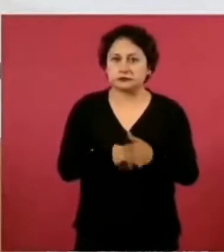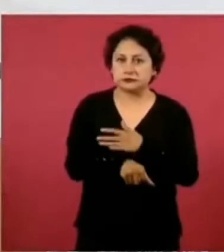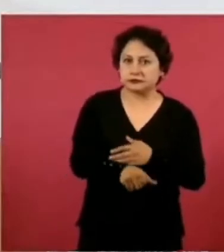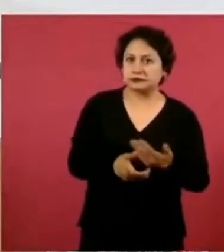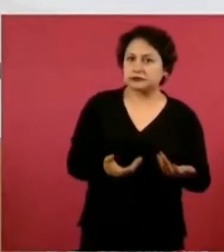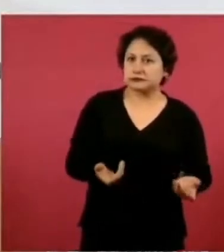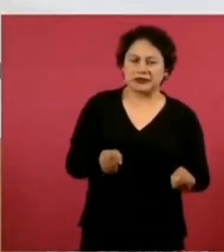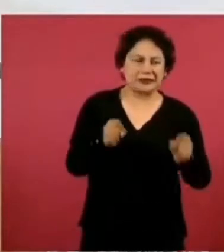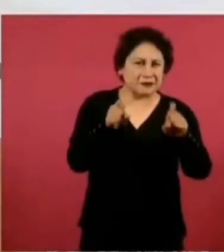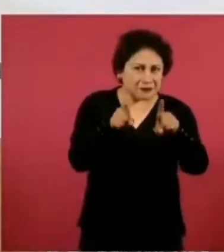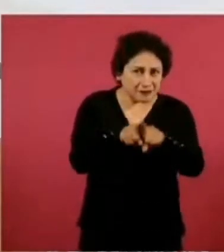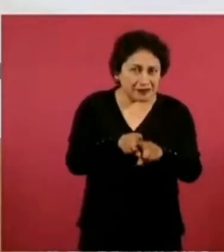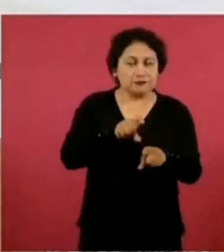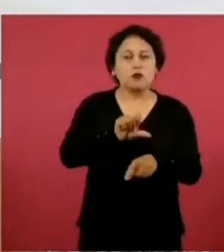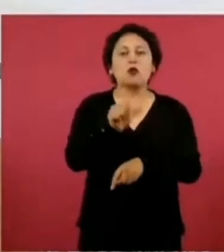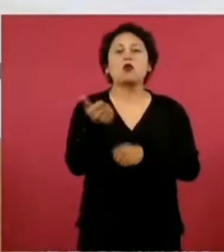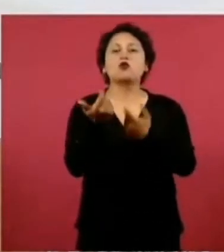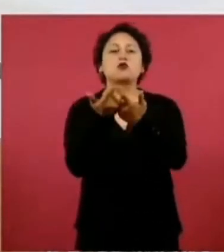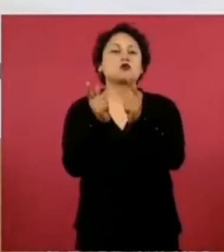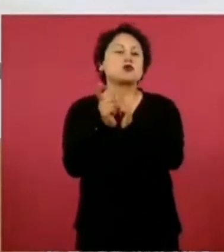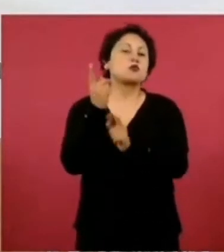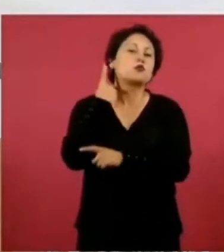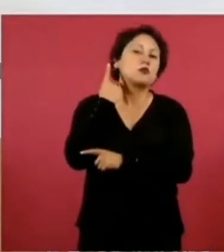líderes de los otros partidos.